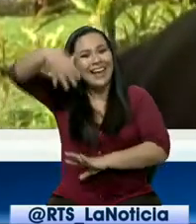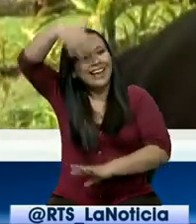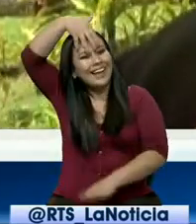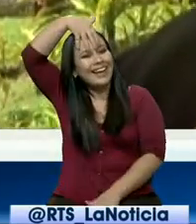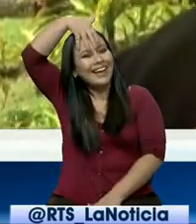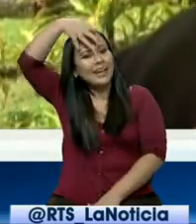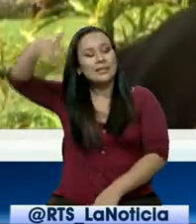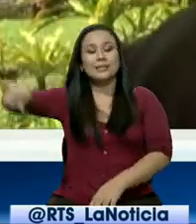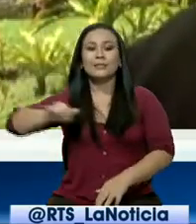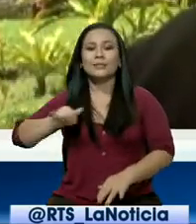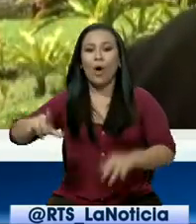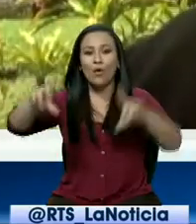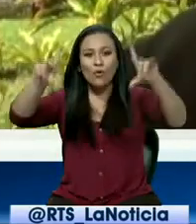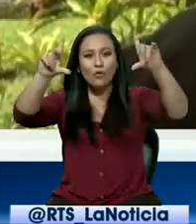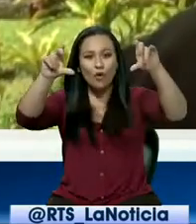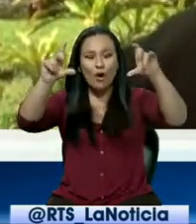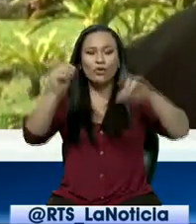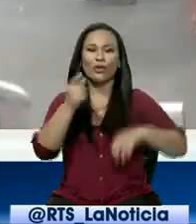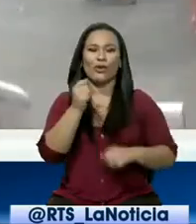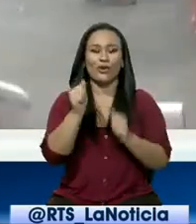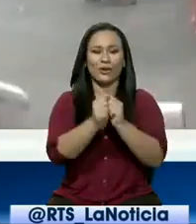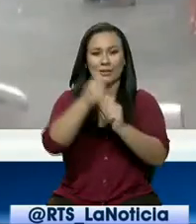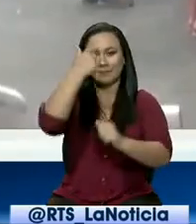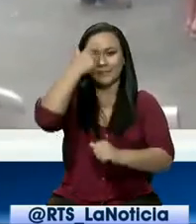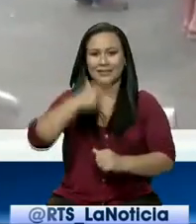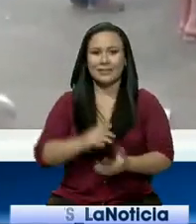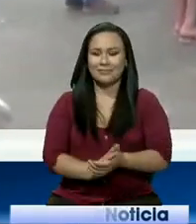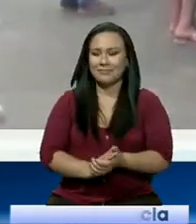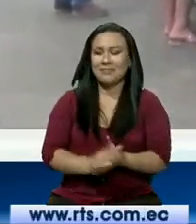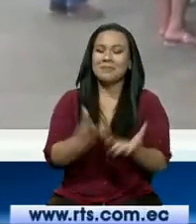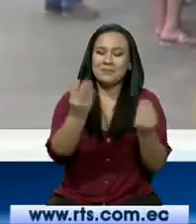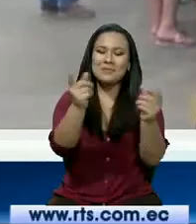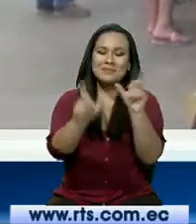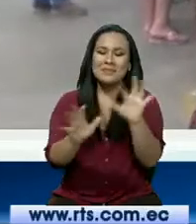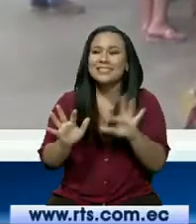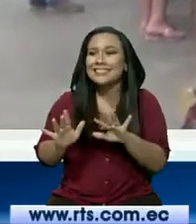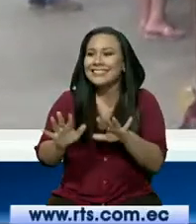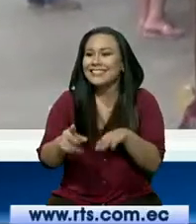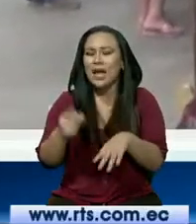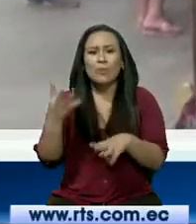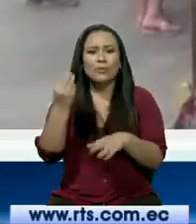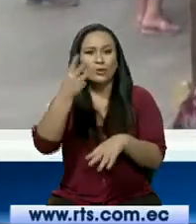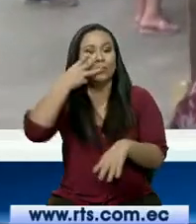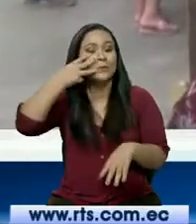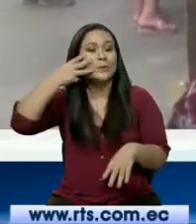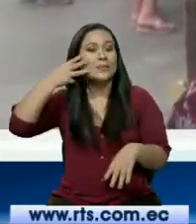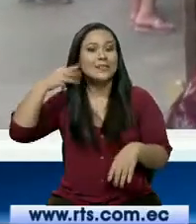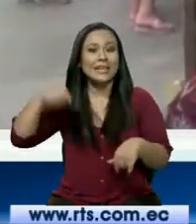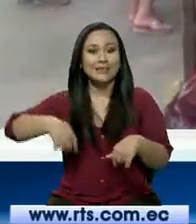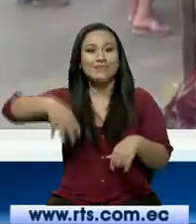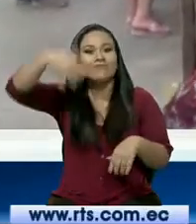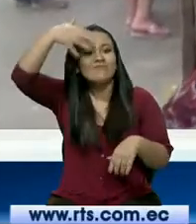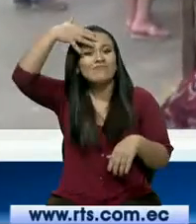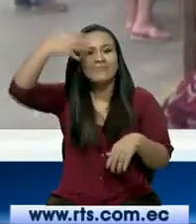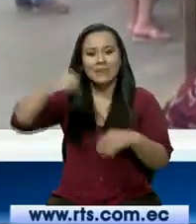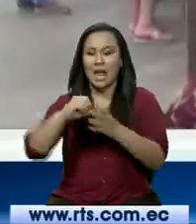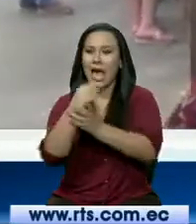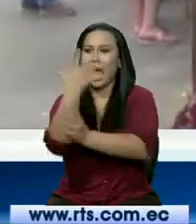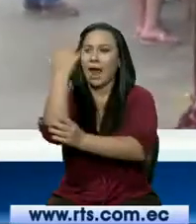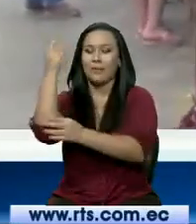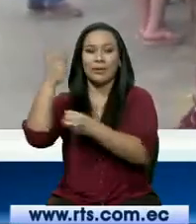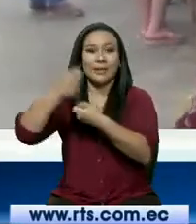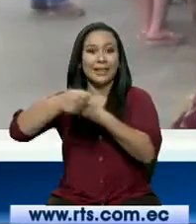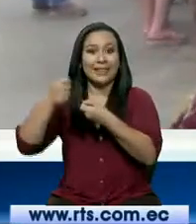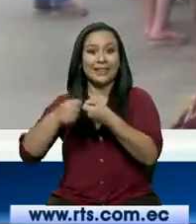venían a hacer, tomaban las fotos con los colorados. En el parque lo que más había es colorados, había matas de plátano,